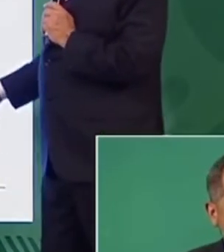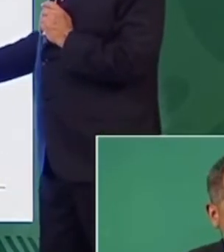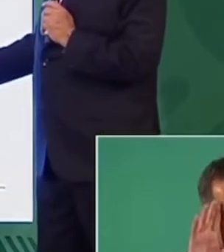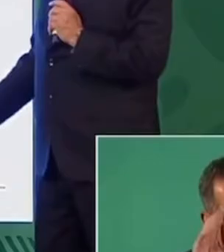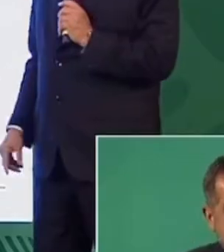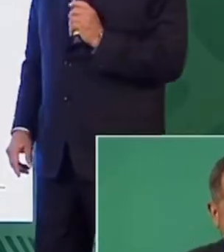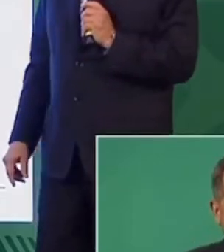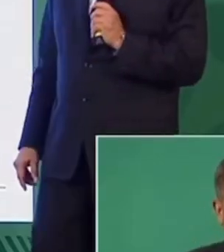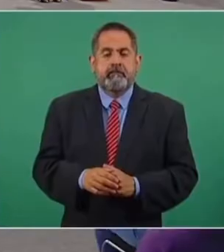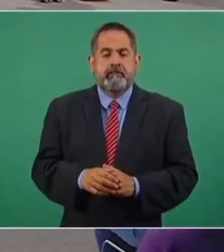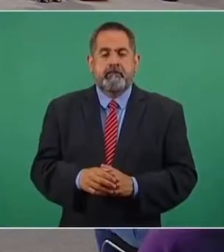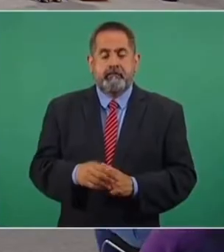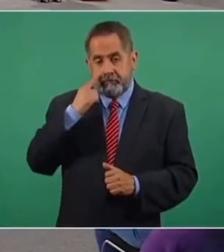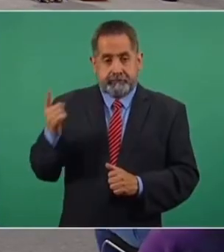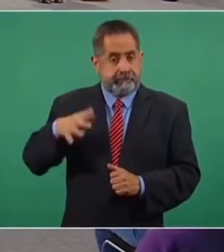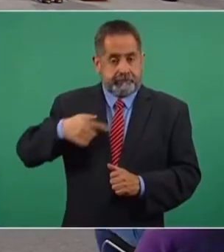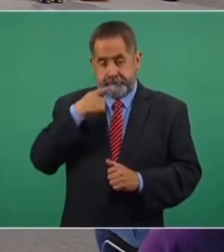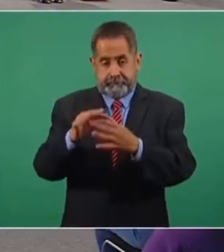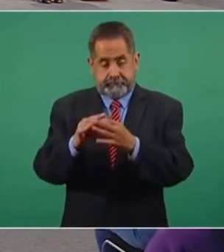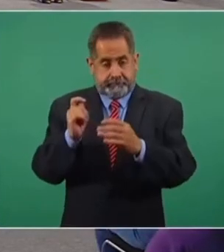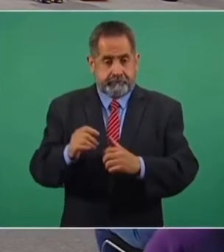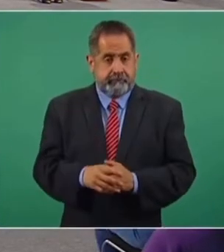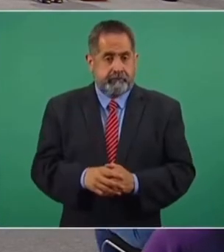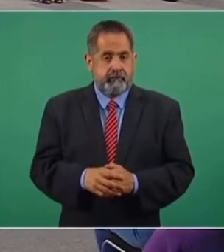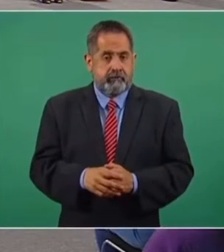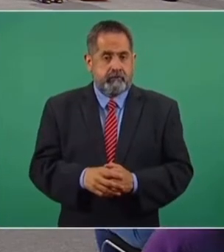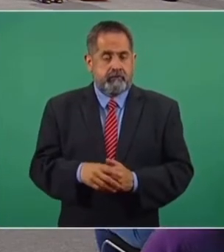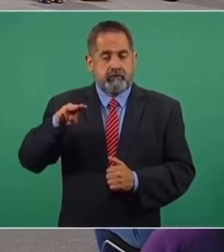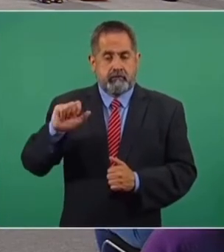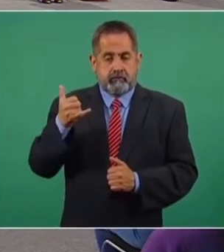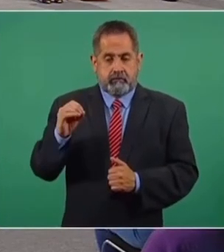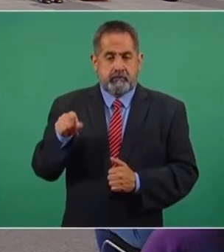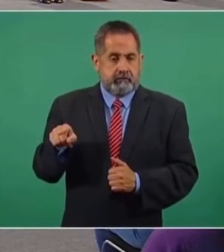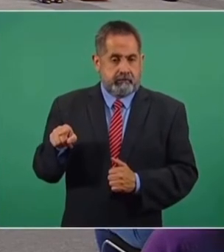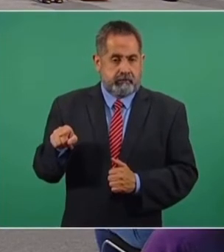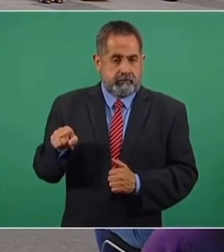en marzo. Esto es lo que les decía, mayo.